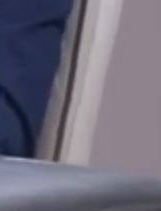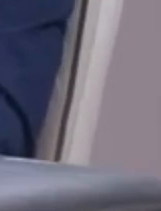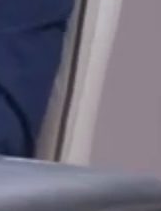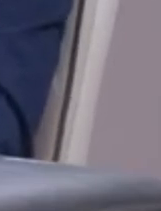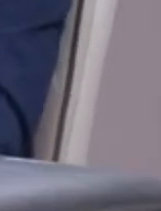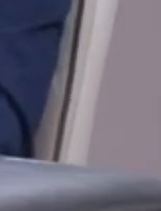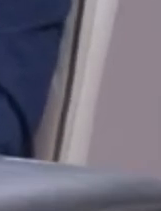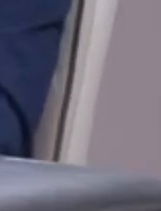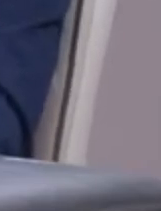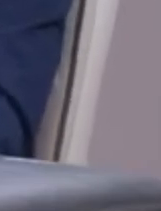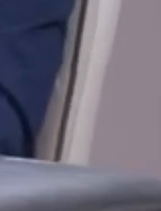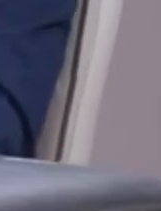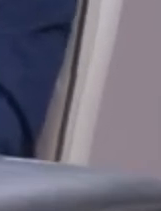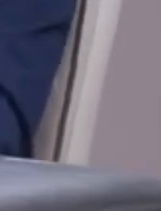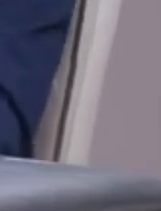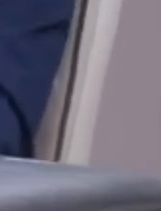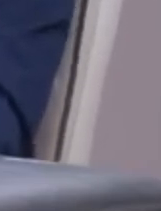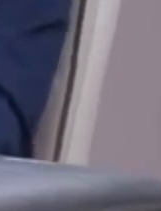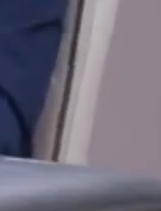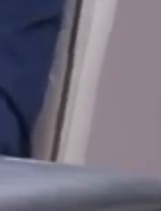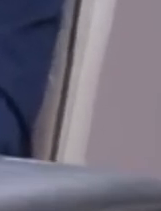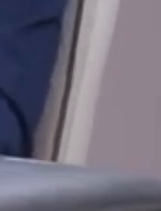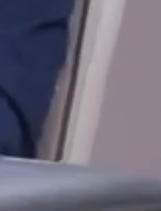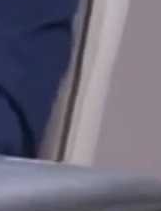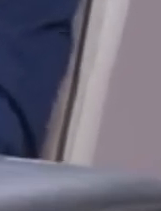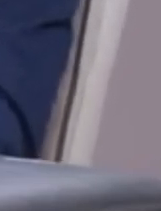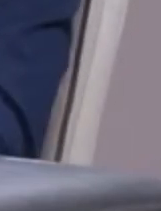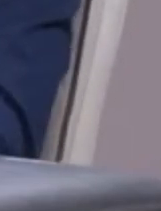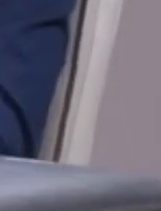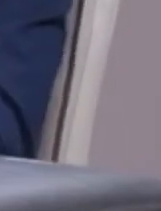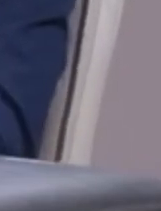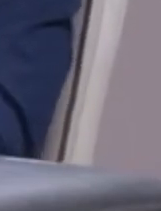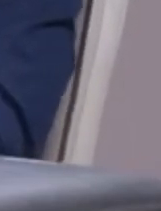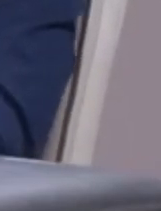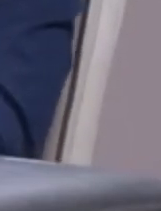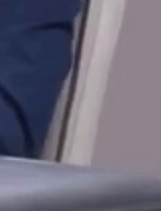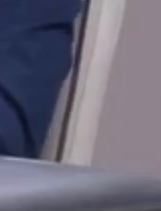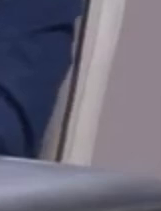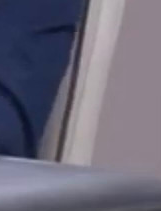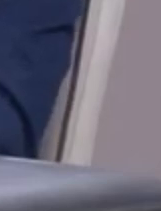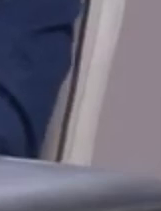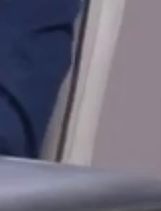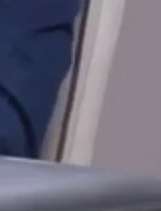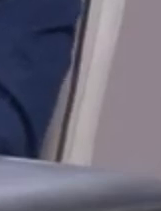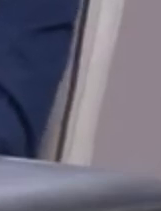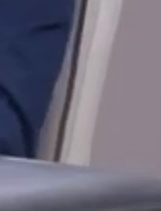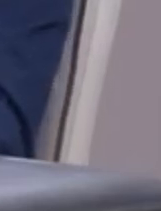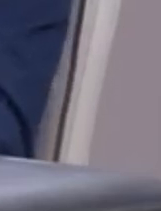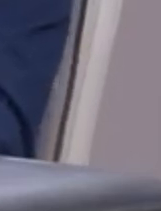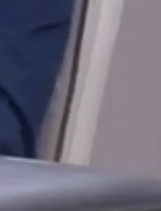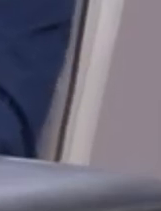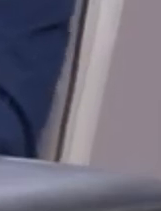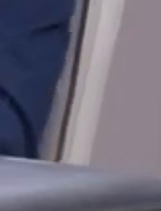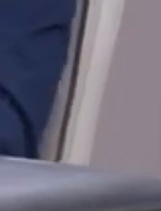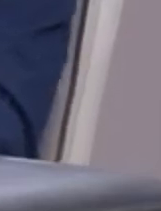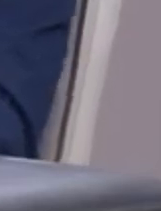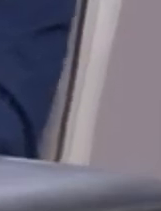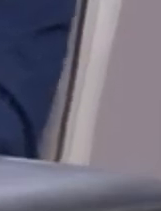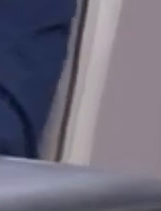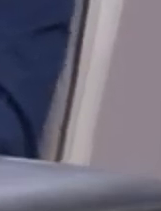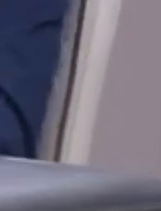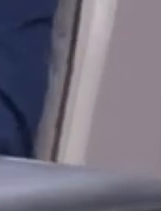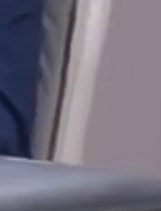y un grupo de ofertas más que van a salir desde las propias producciones de los territorios para atender mejor a los niños durante todo el verano